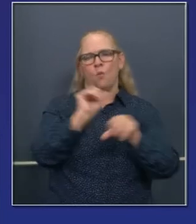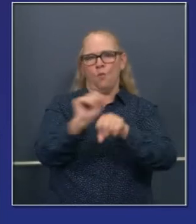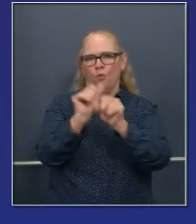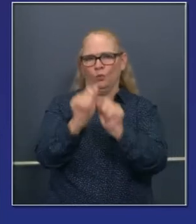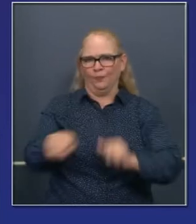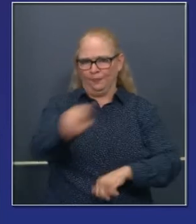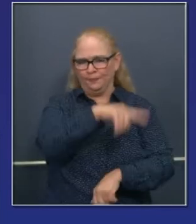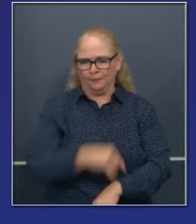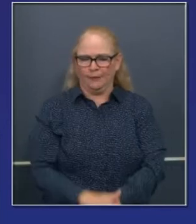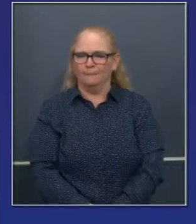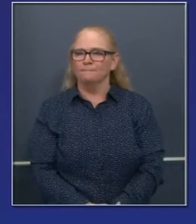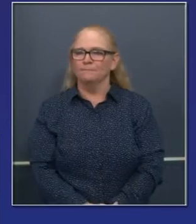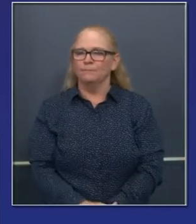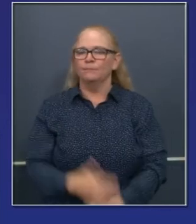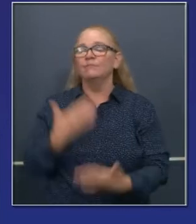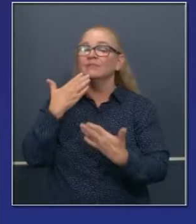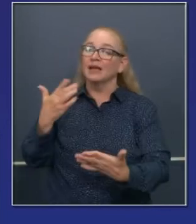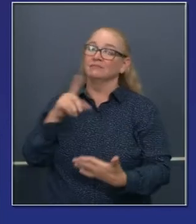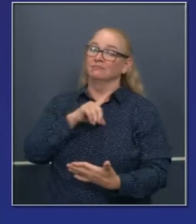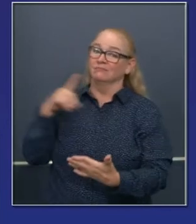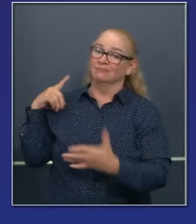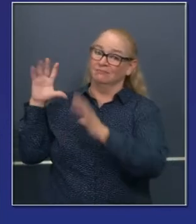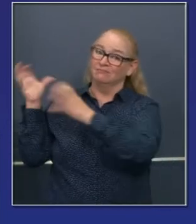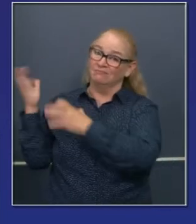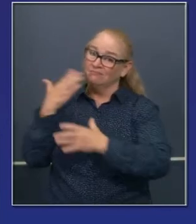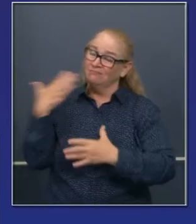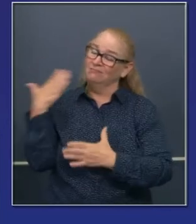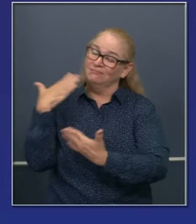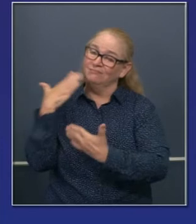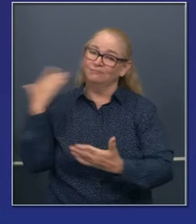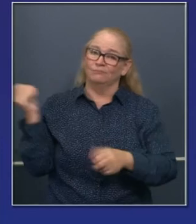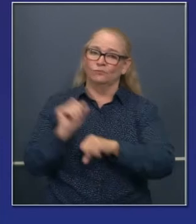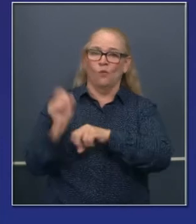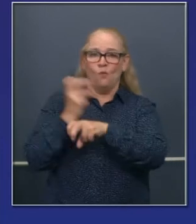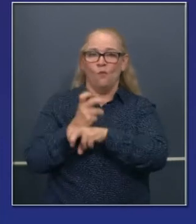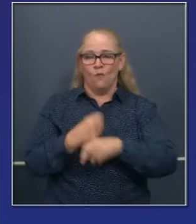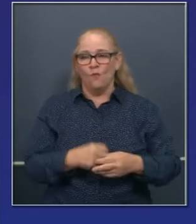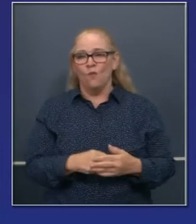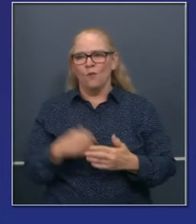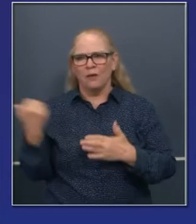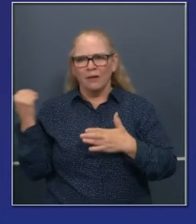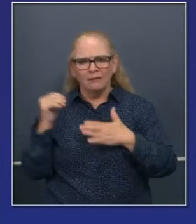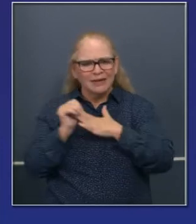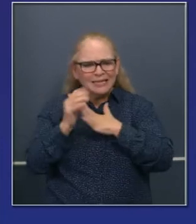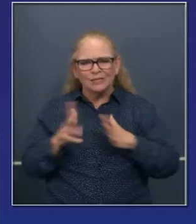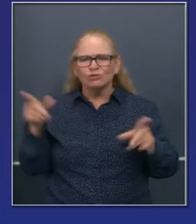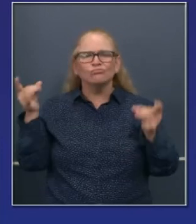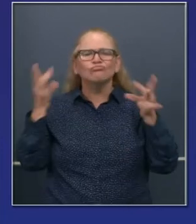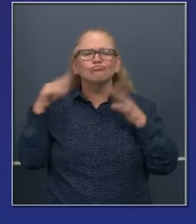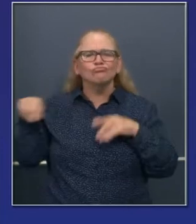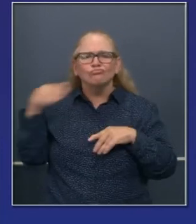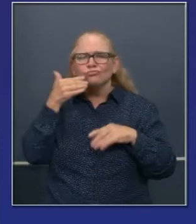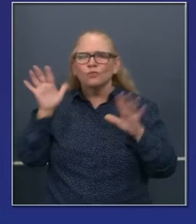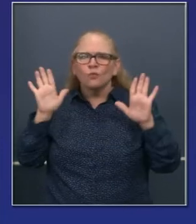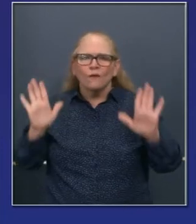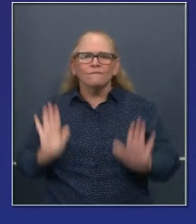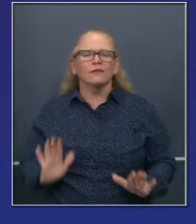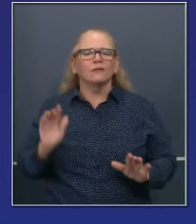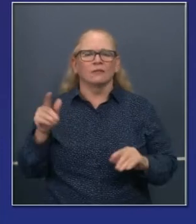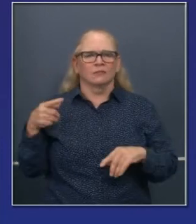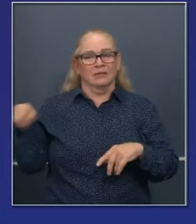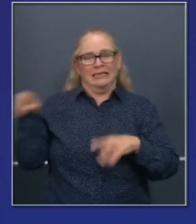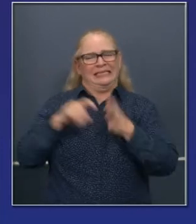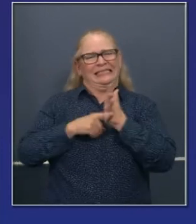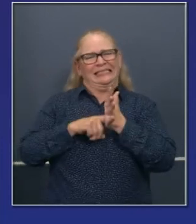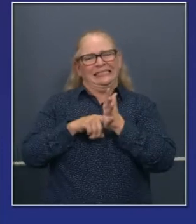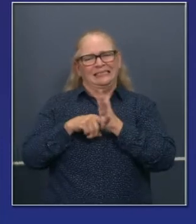California y quiero agradecerle al liderazgo, al vocero pro-témpore y otros miembros